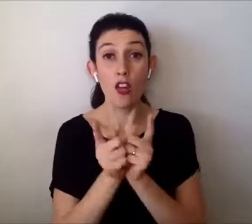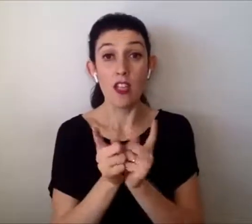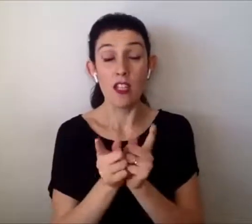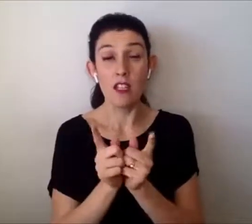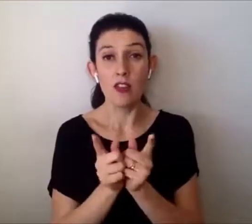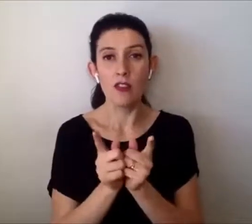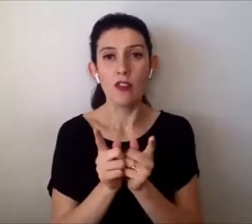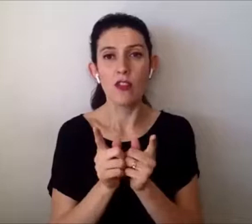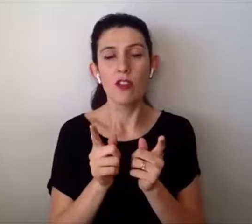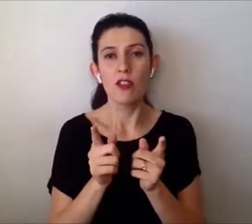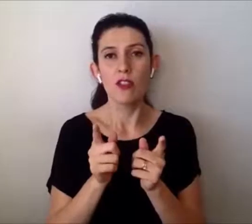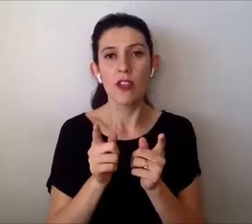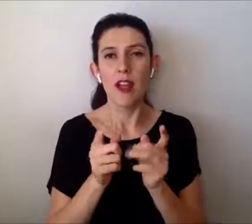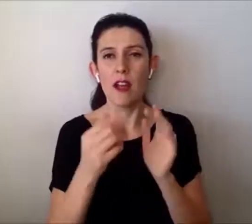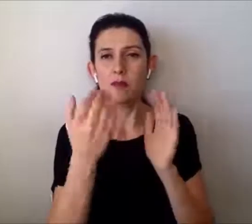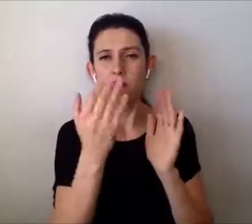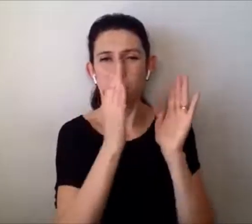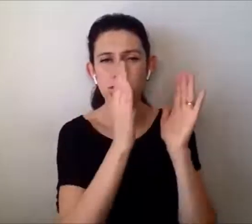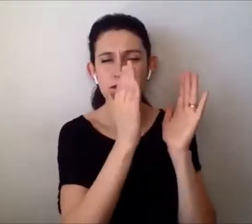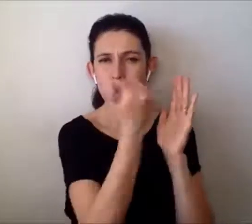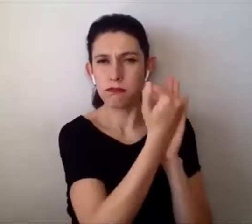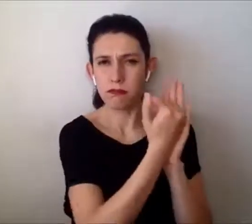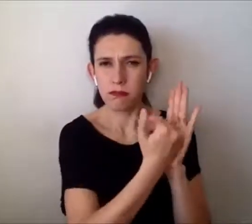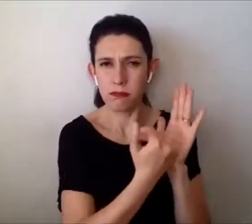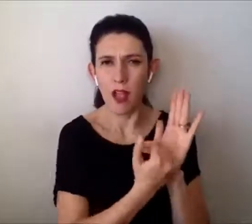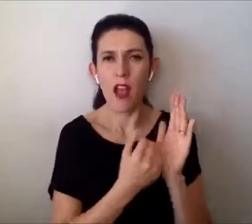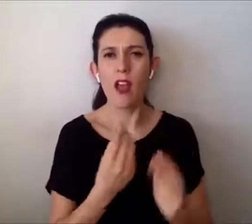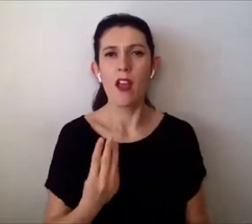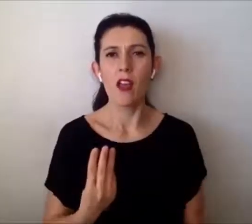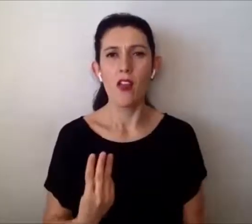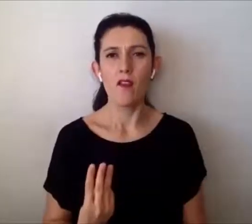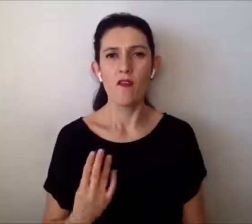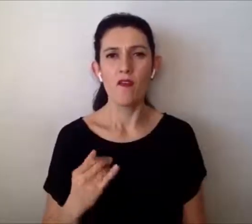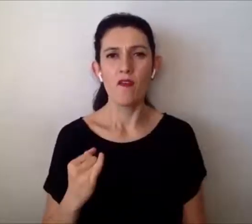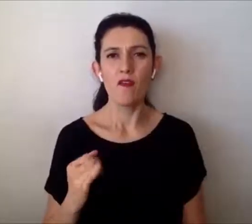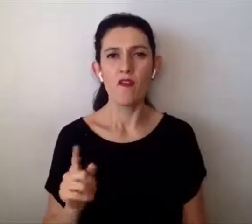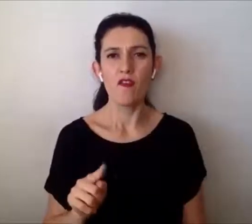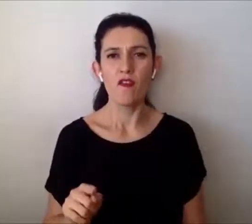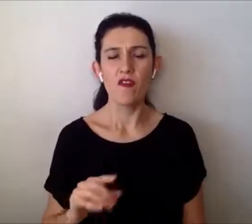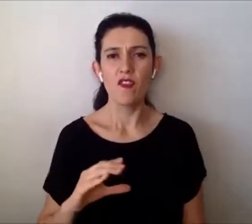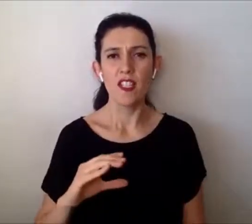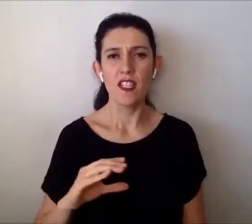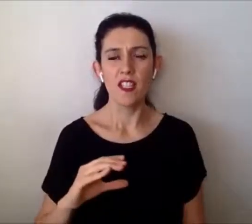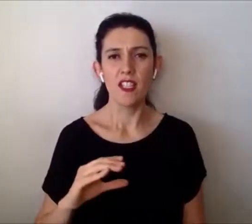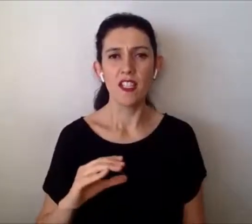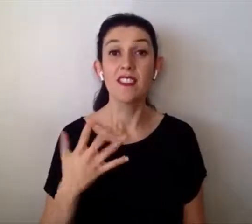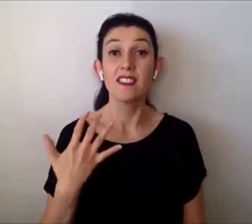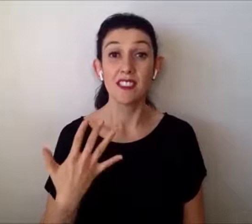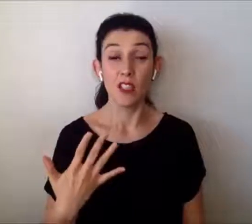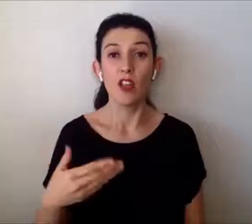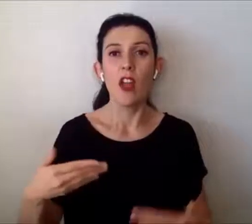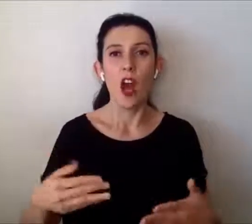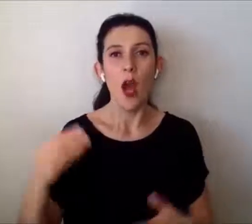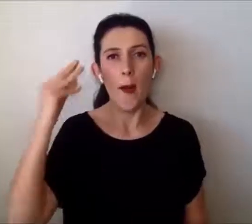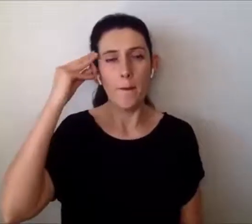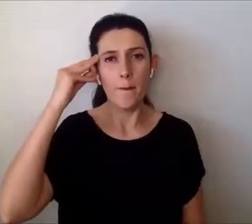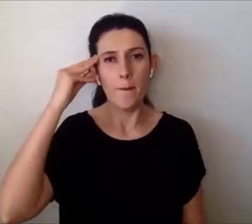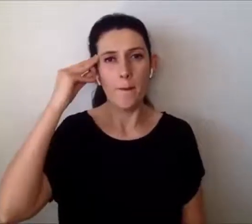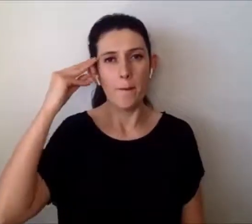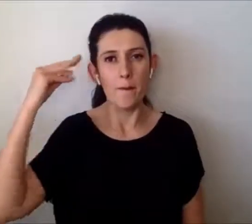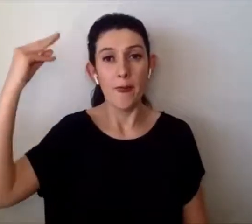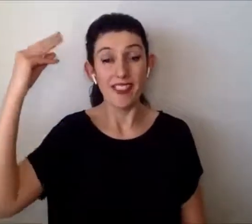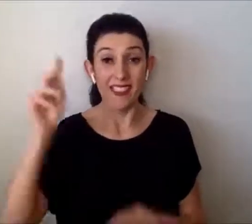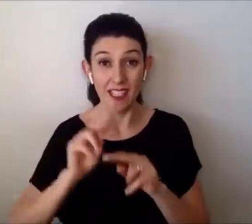-5. Y actualmente está cursando un máster en neuropsicología en Utrecht,